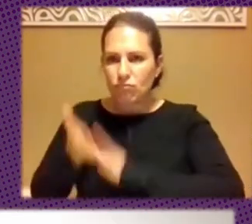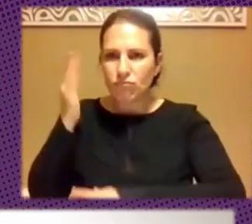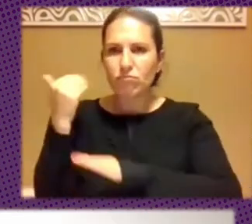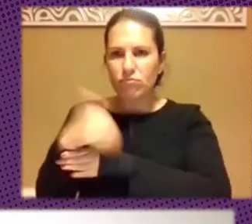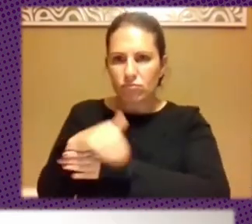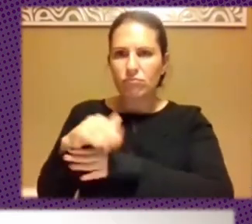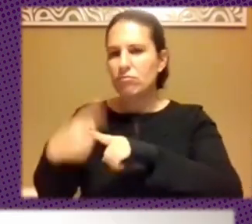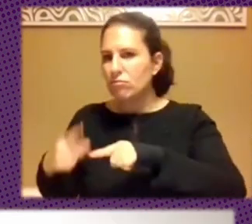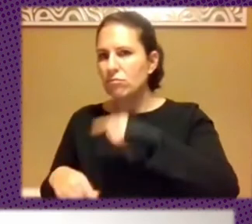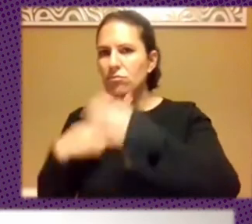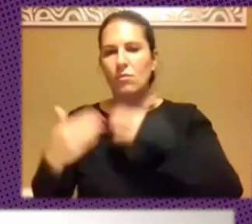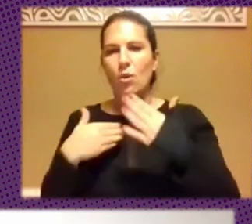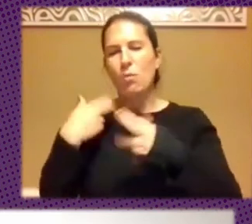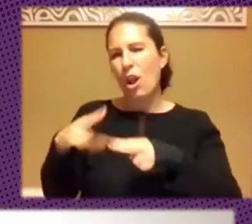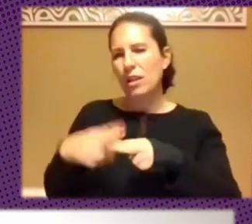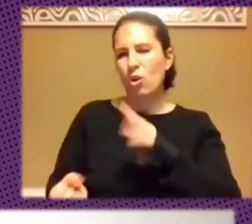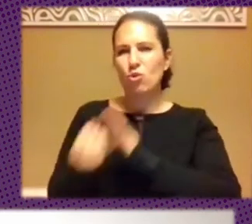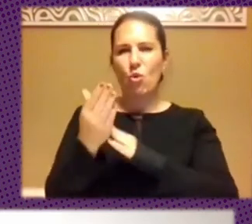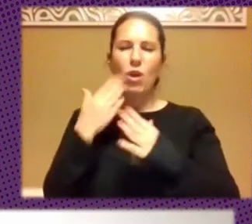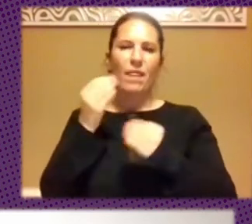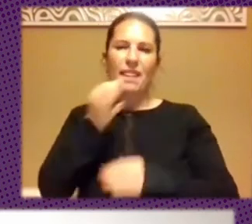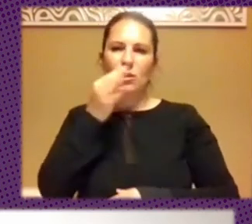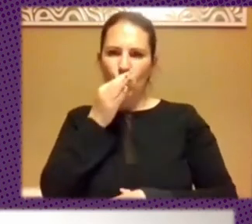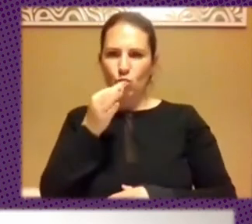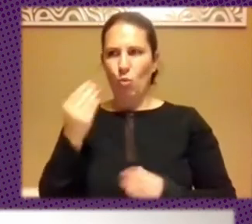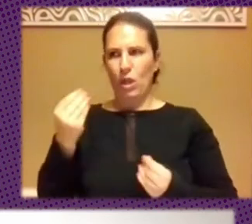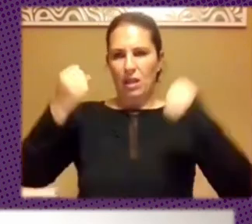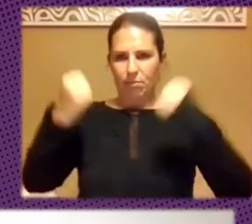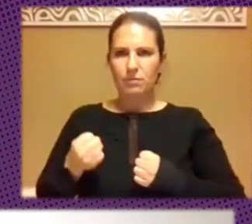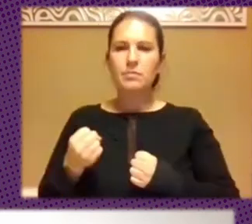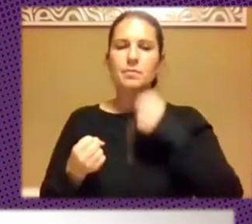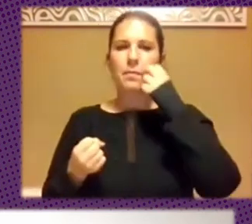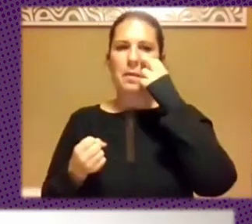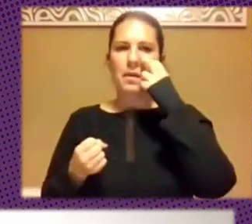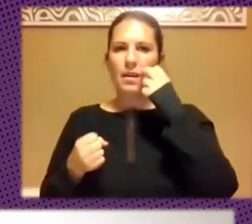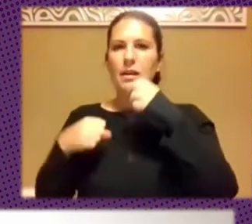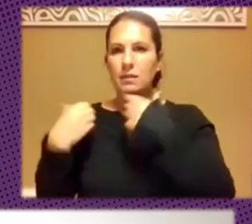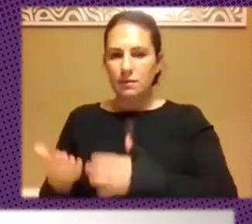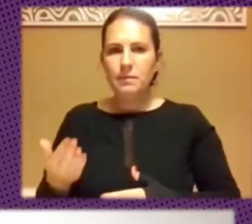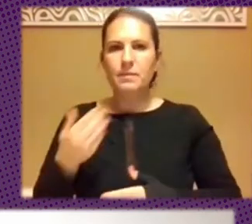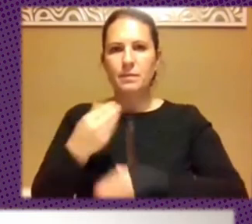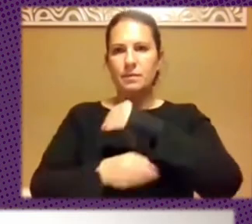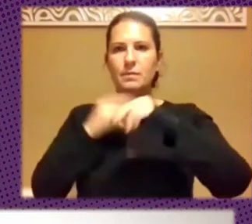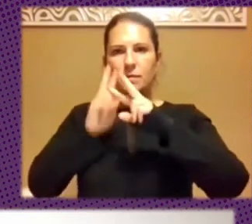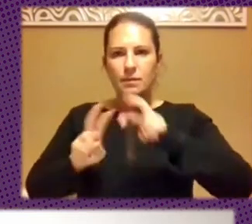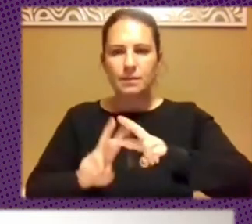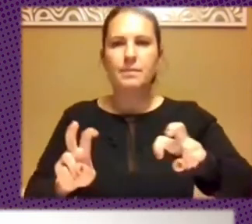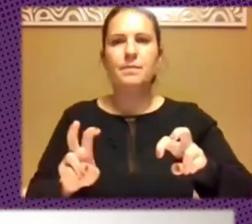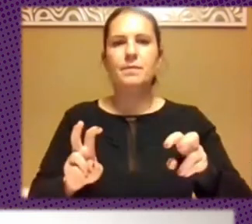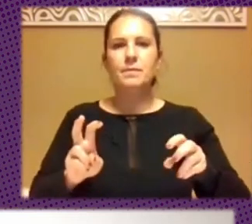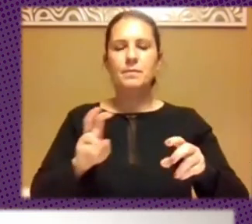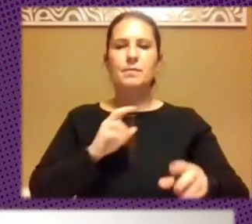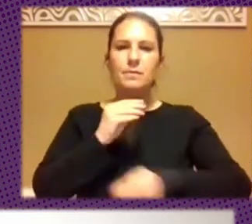actores políticos que surgieron con un discurso contundente y entonces hacemos un análisis de cuáles son los actores, qué están